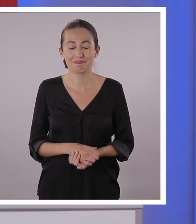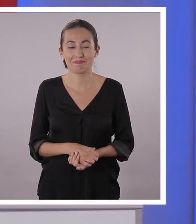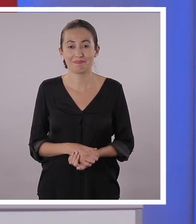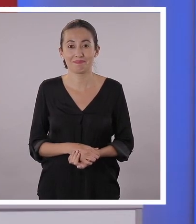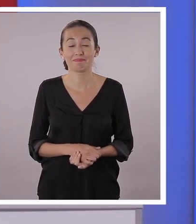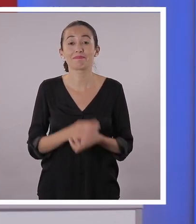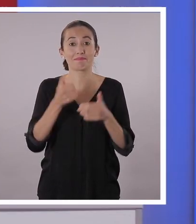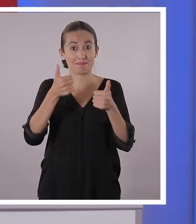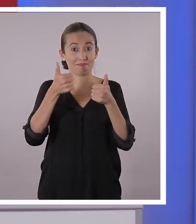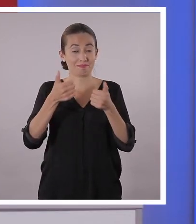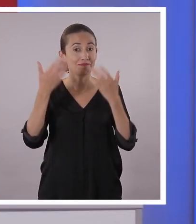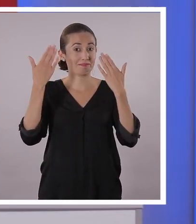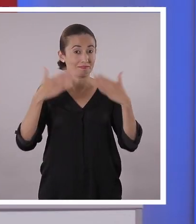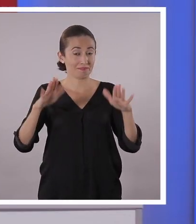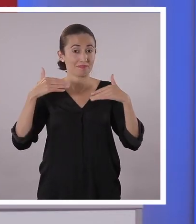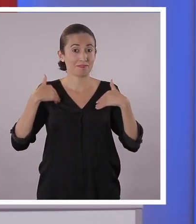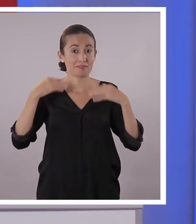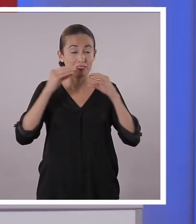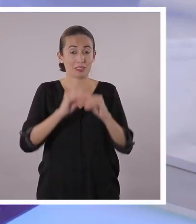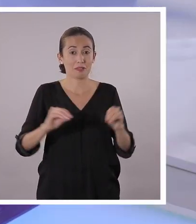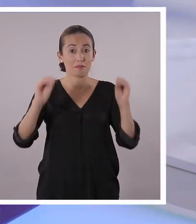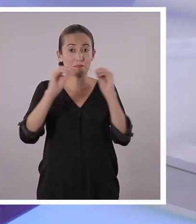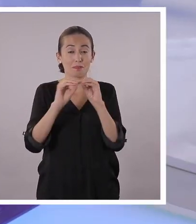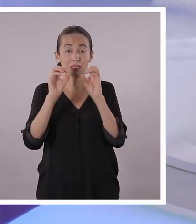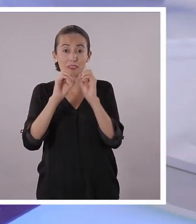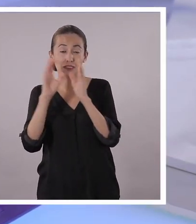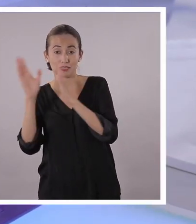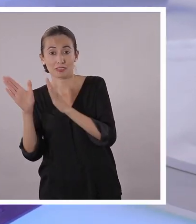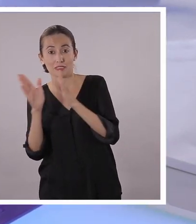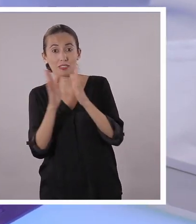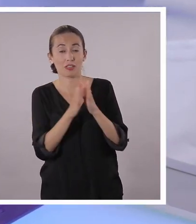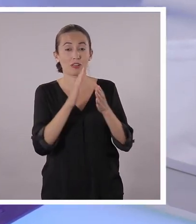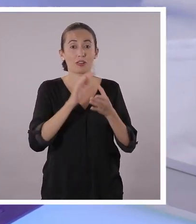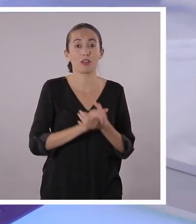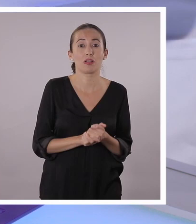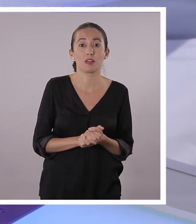Mire. Muy bien. Tenemos entonces, creo que un poco más. Un poquito más.